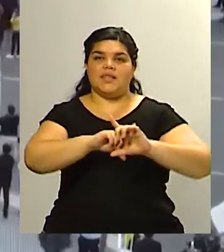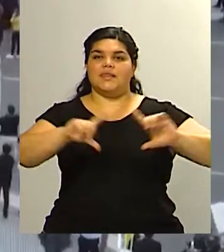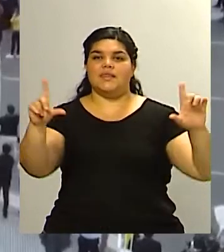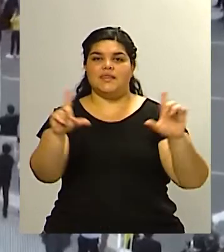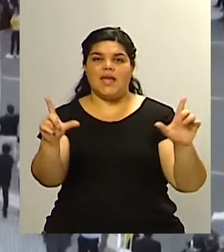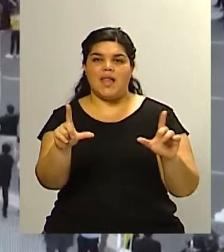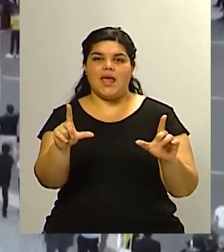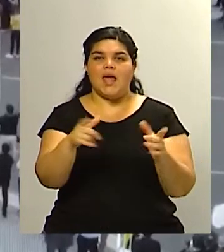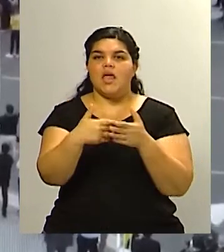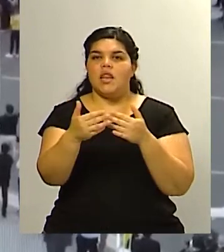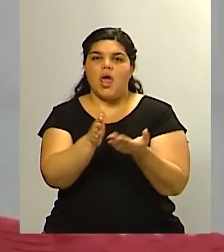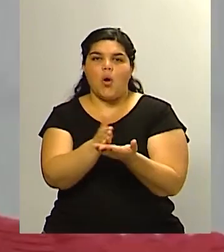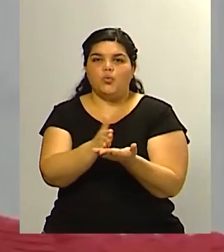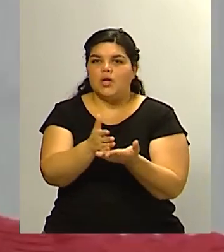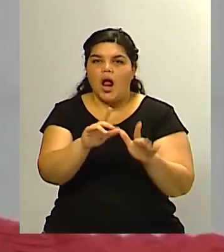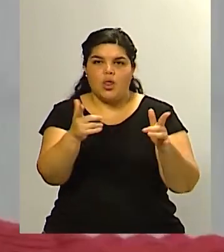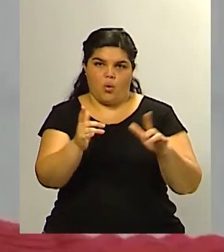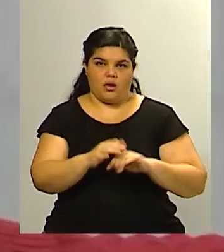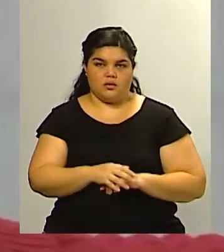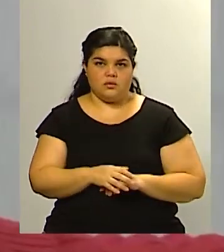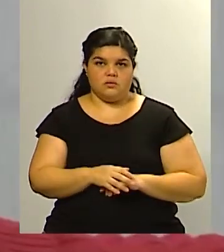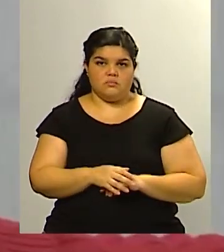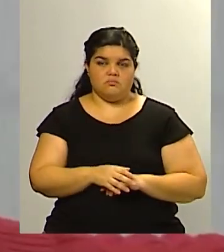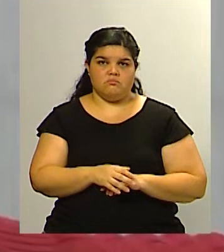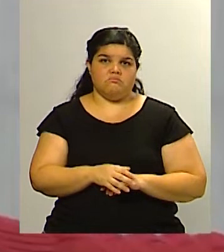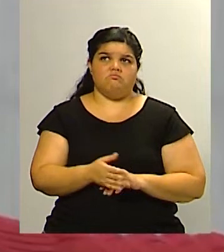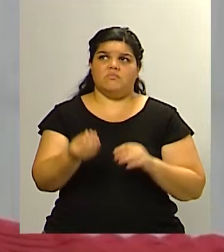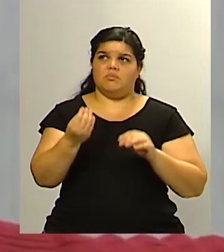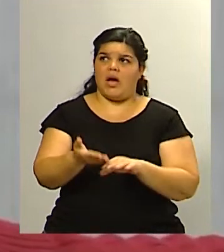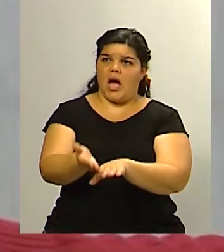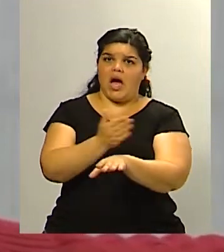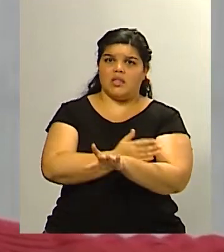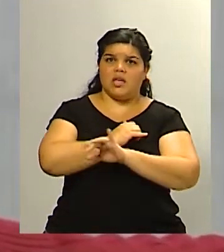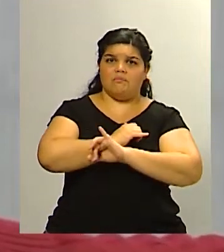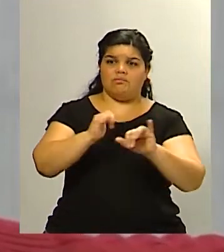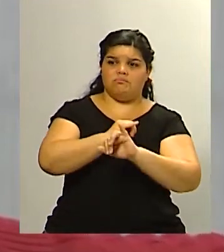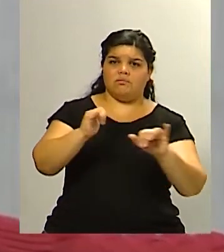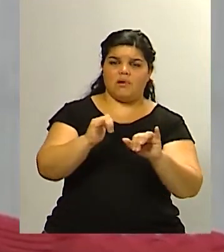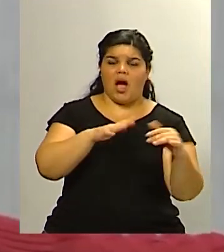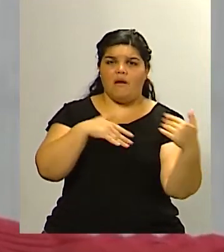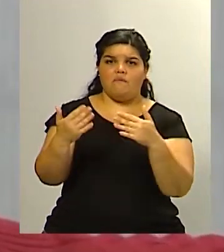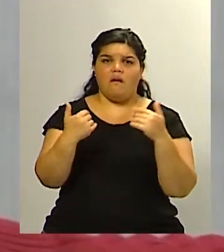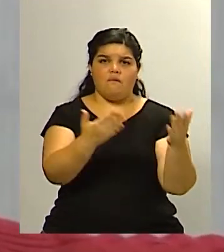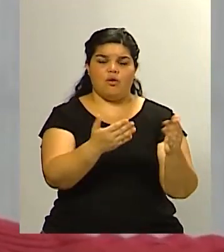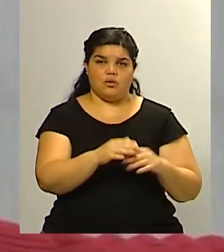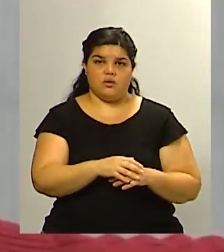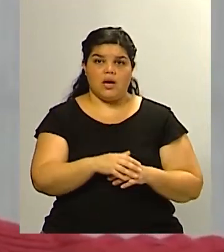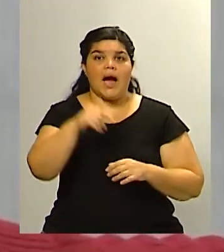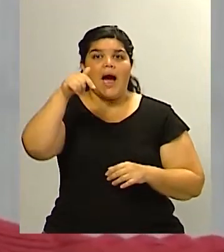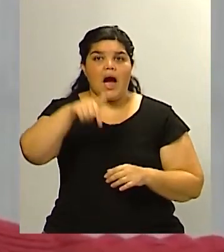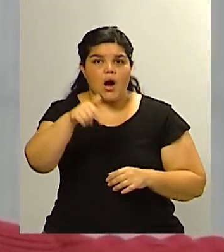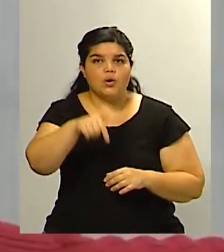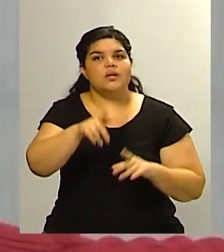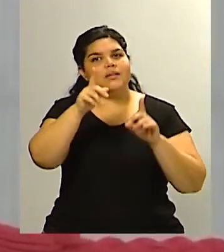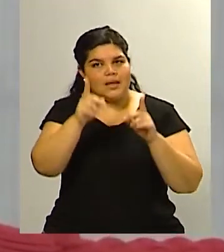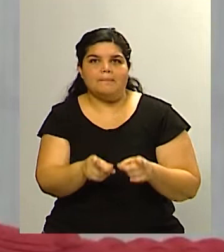quizás mucho más que antes antes eran dadores de reputación hoy son también sujetos de reputación ¿por